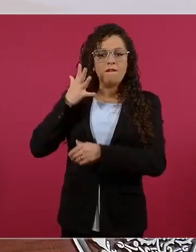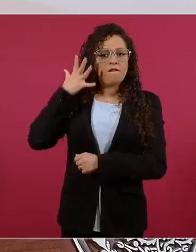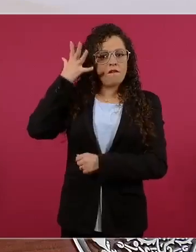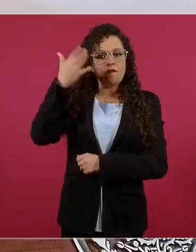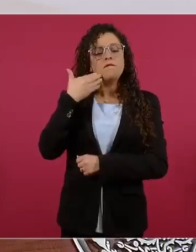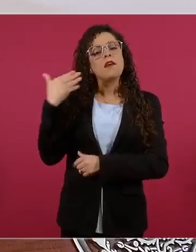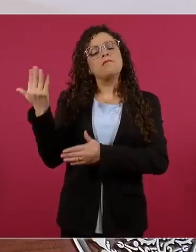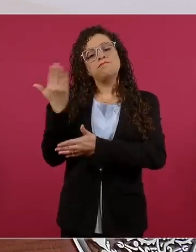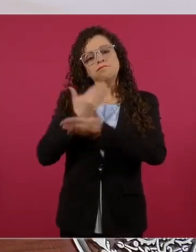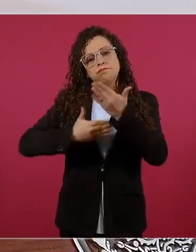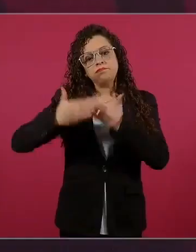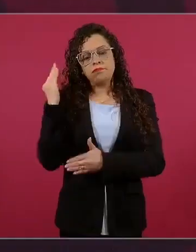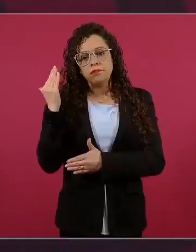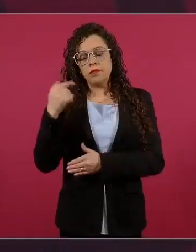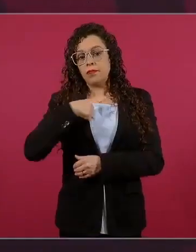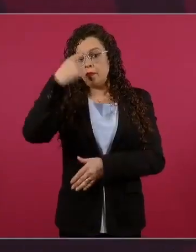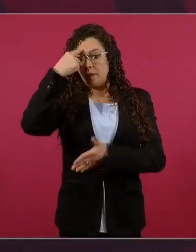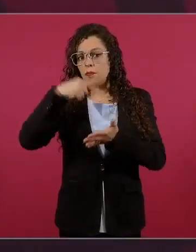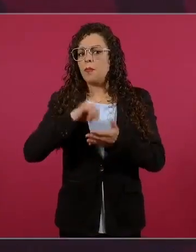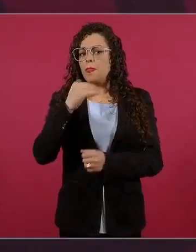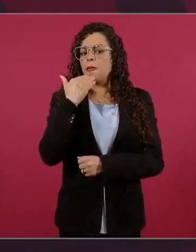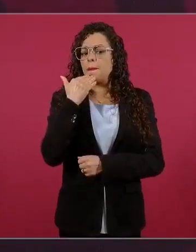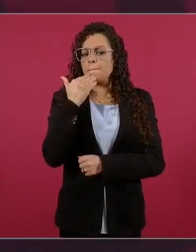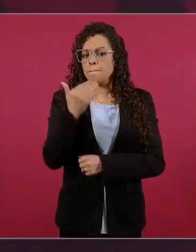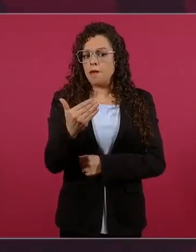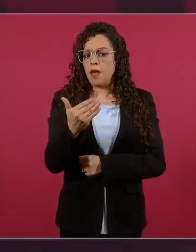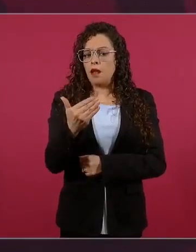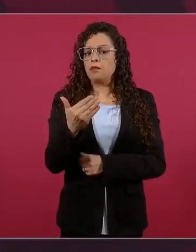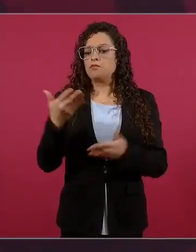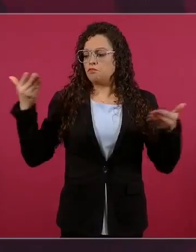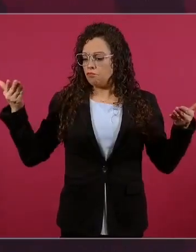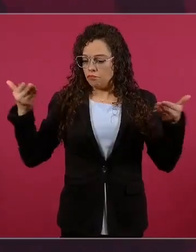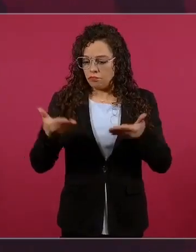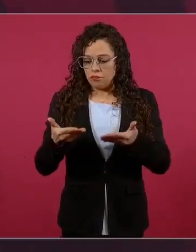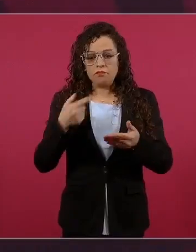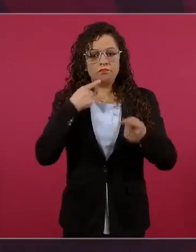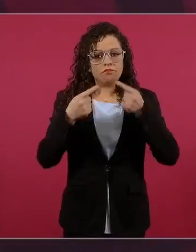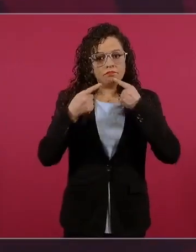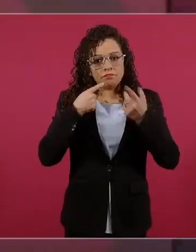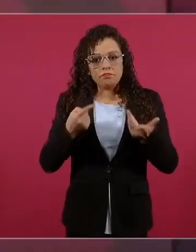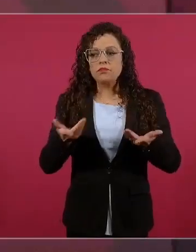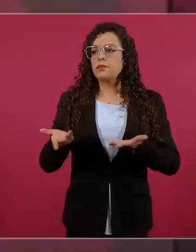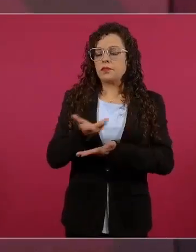que sí está bien la diplomacia, pero que hay que hablar con más claridad